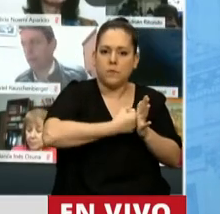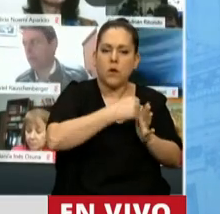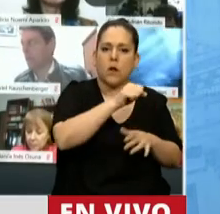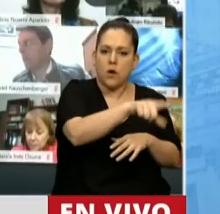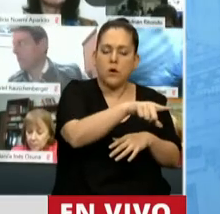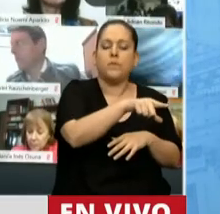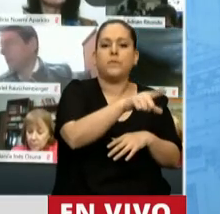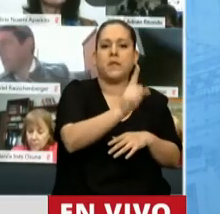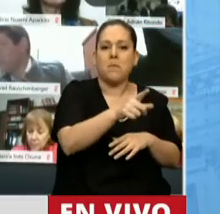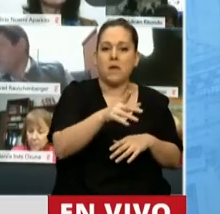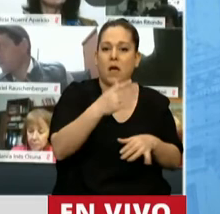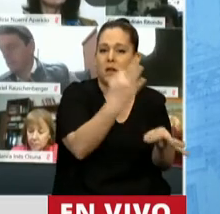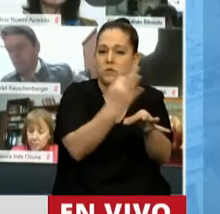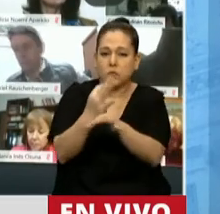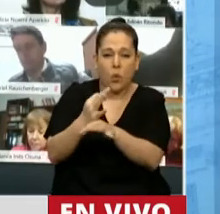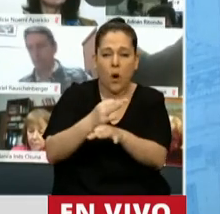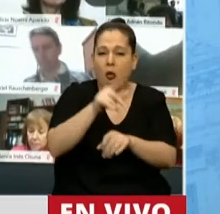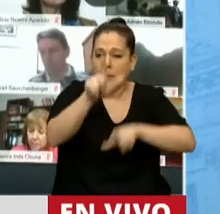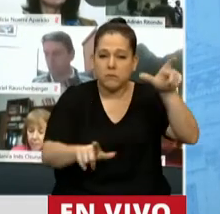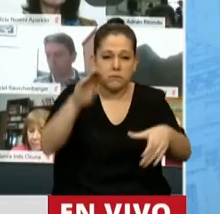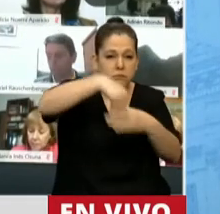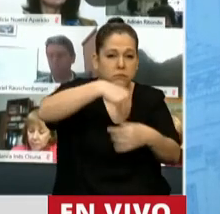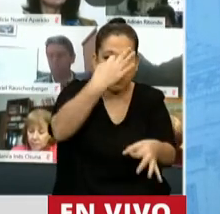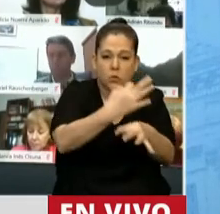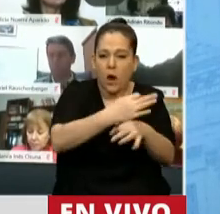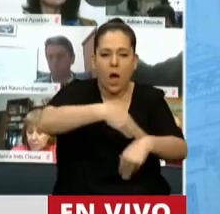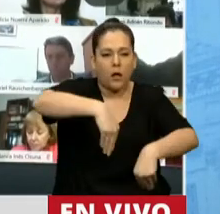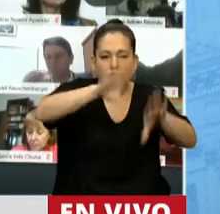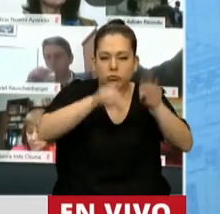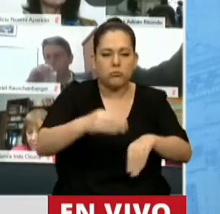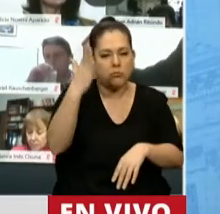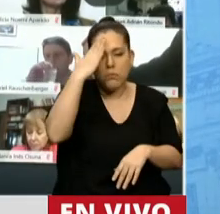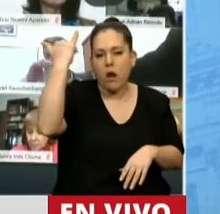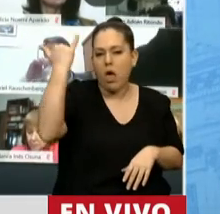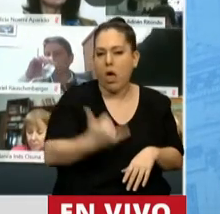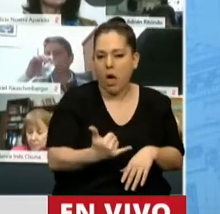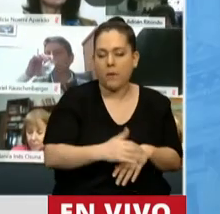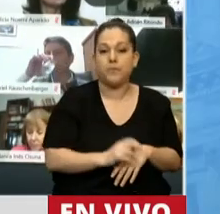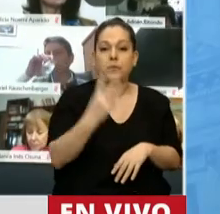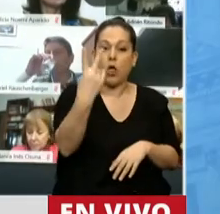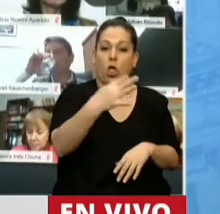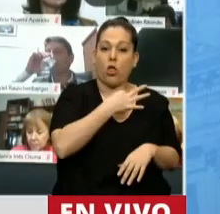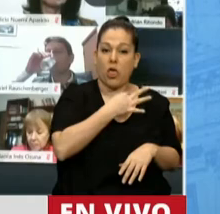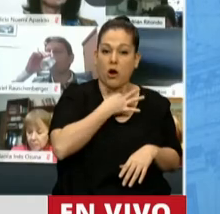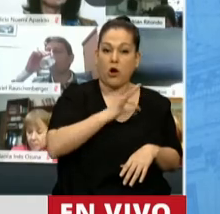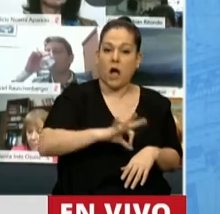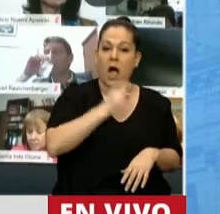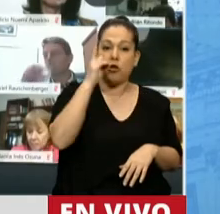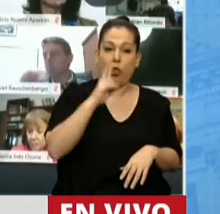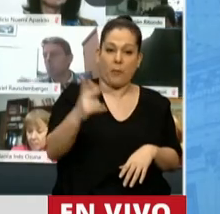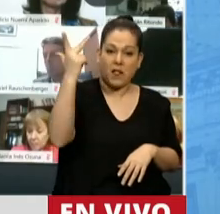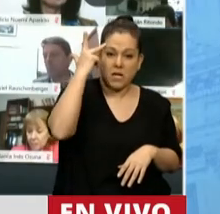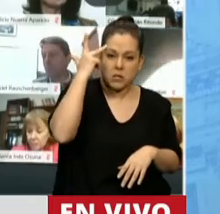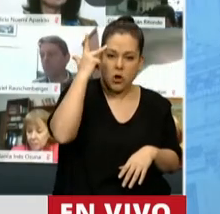educativa toda tenemos memoria. Desde el 2 de agosto de 2018,